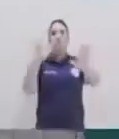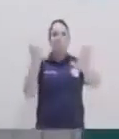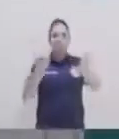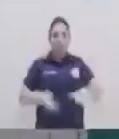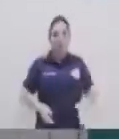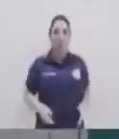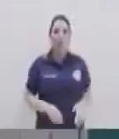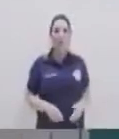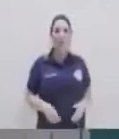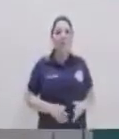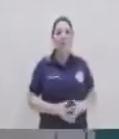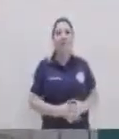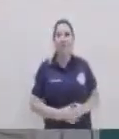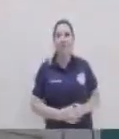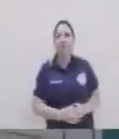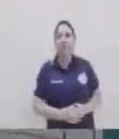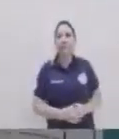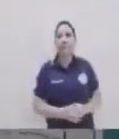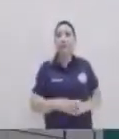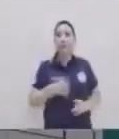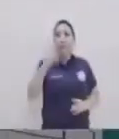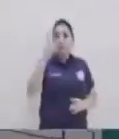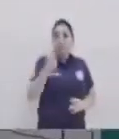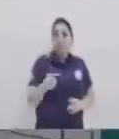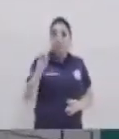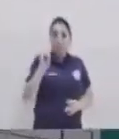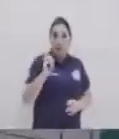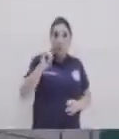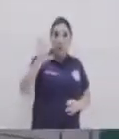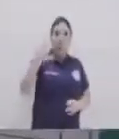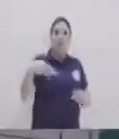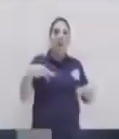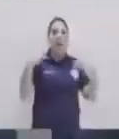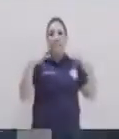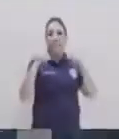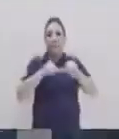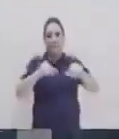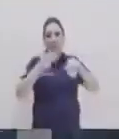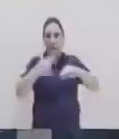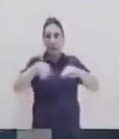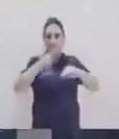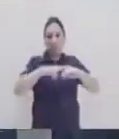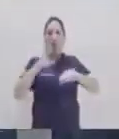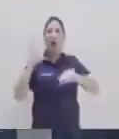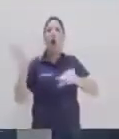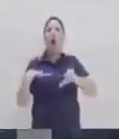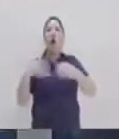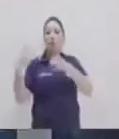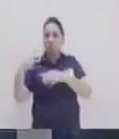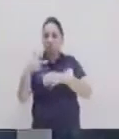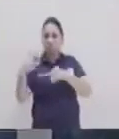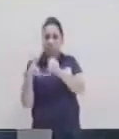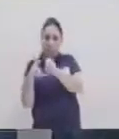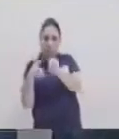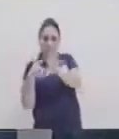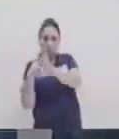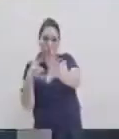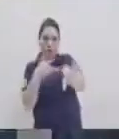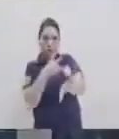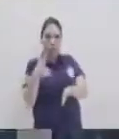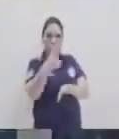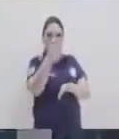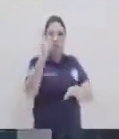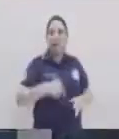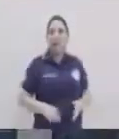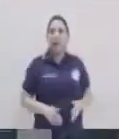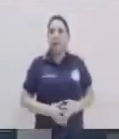mejor luz, para que podamos tener una mejor luz. Por eso es la aplicación en la vida cotidiana. En los vehículos lo podemos ver o en las lámparas que utilizamos